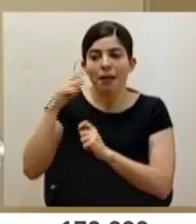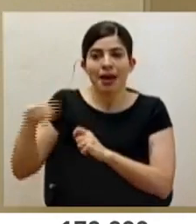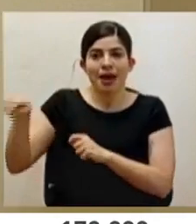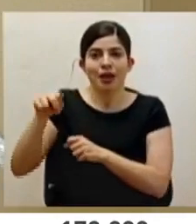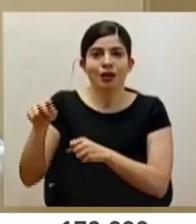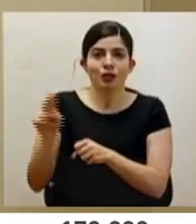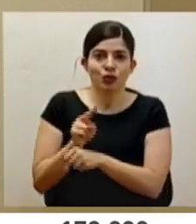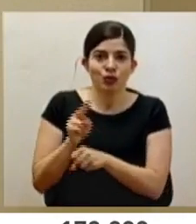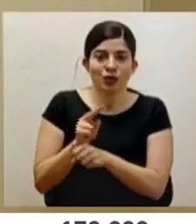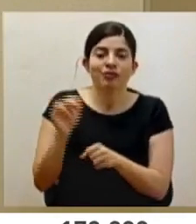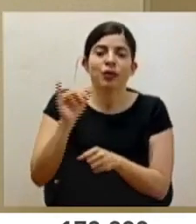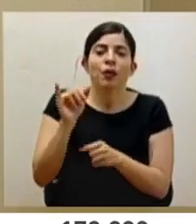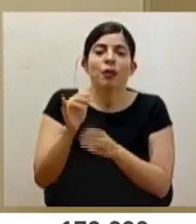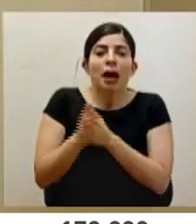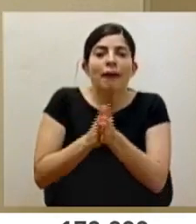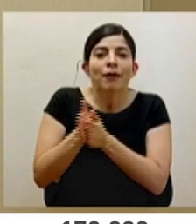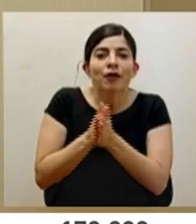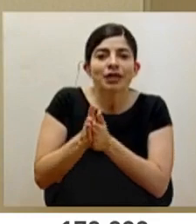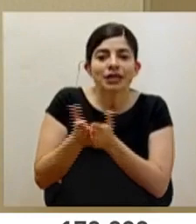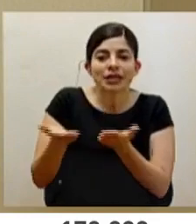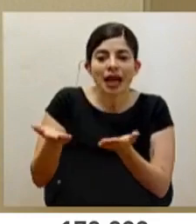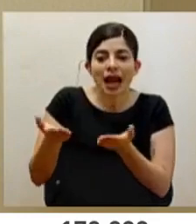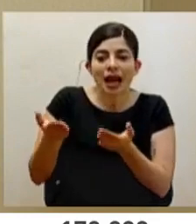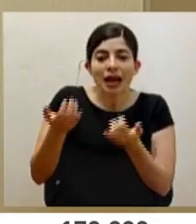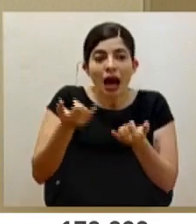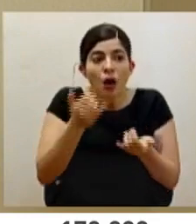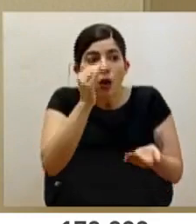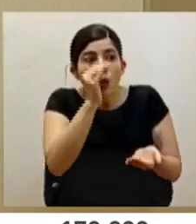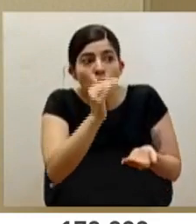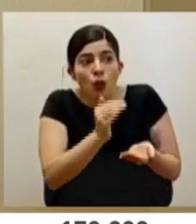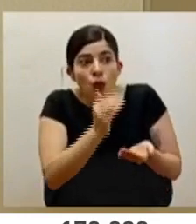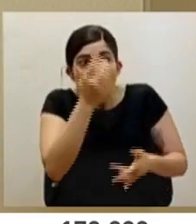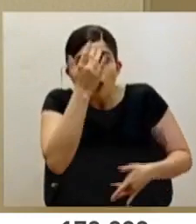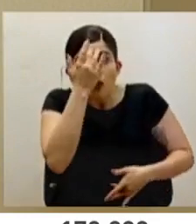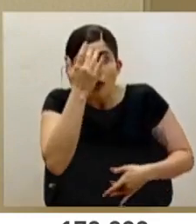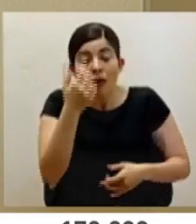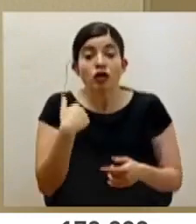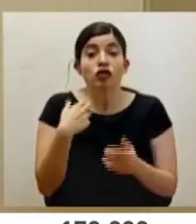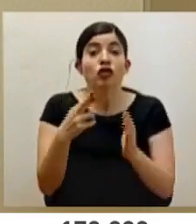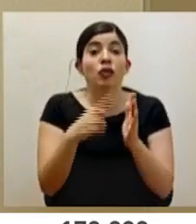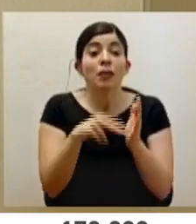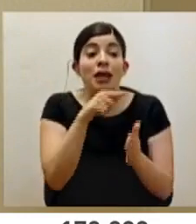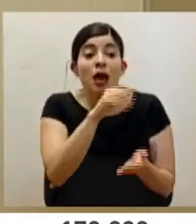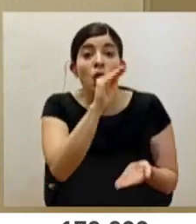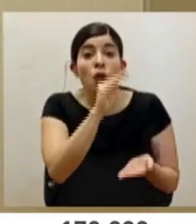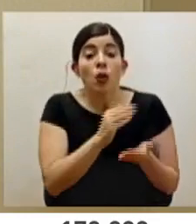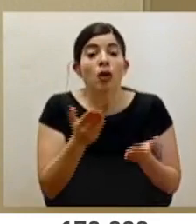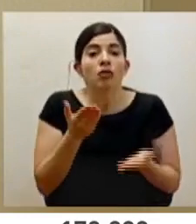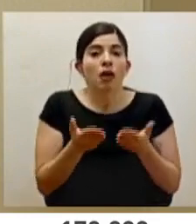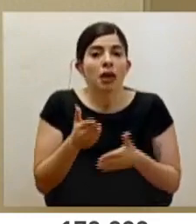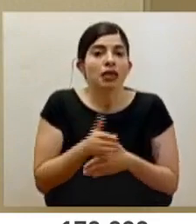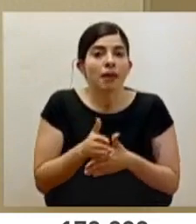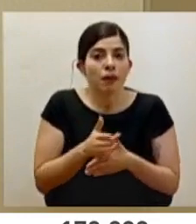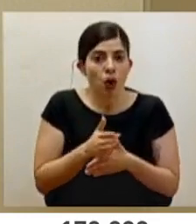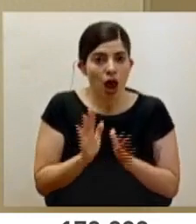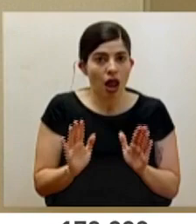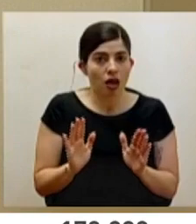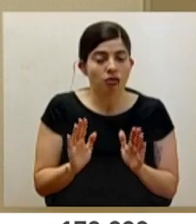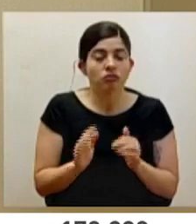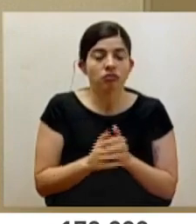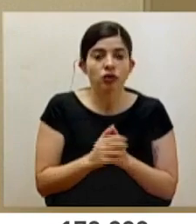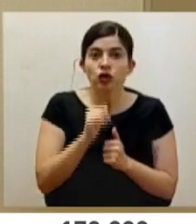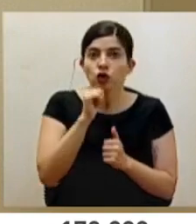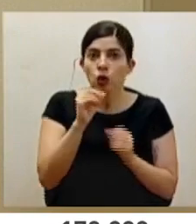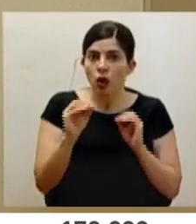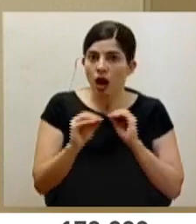aprovechar este periodo de disminución de casos, el cual, repito, podría ser transitorio. No estamos